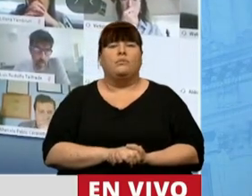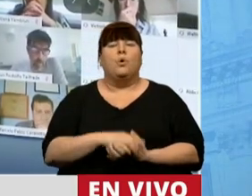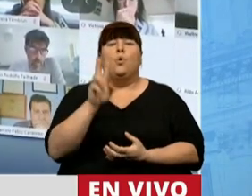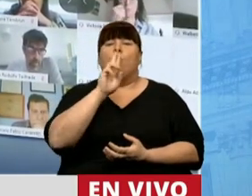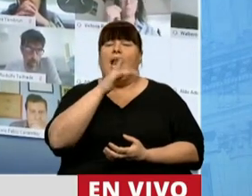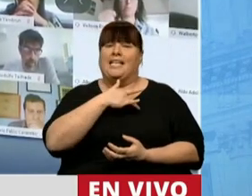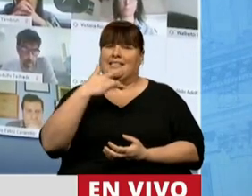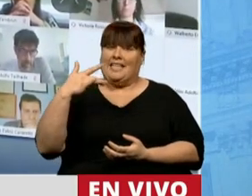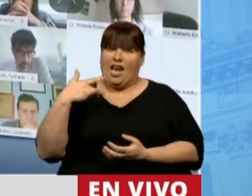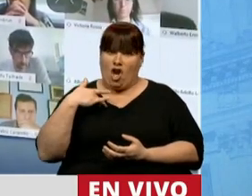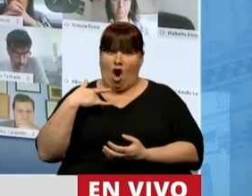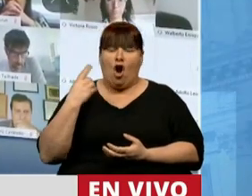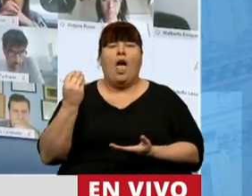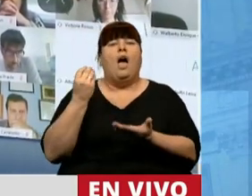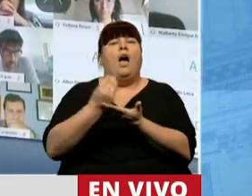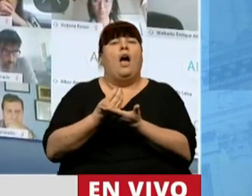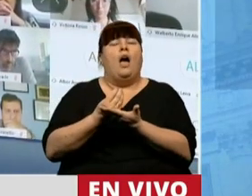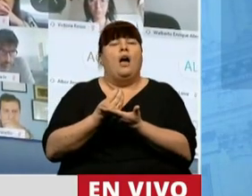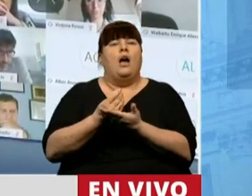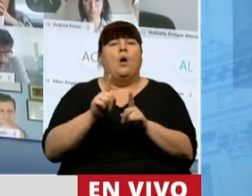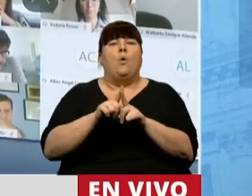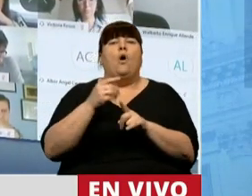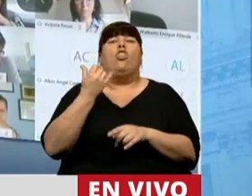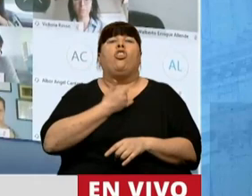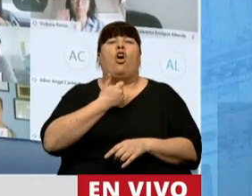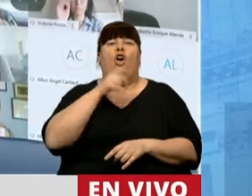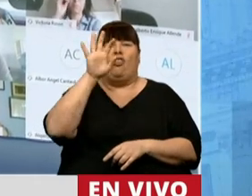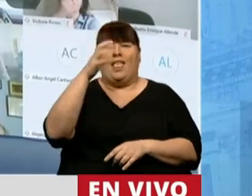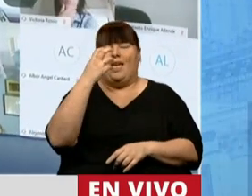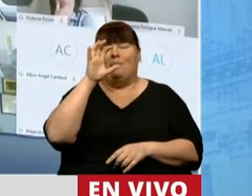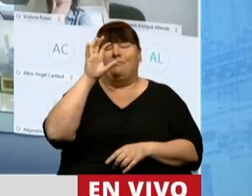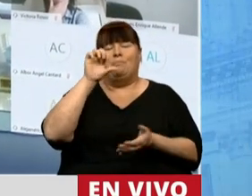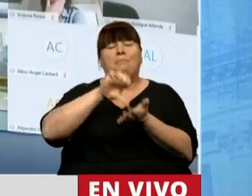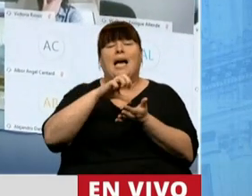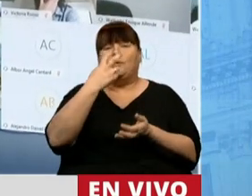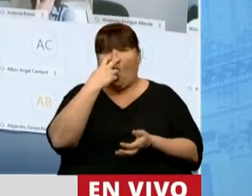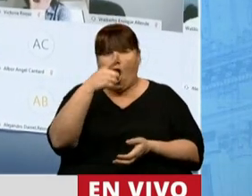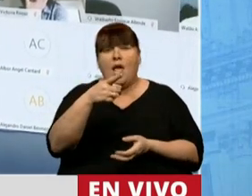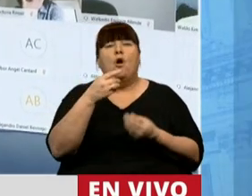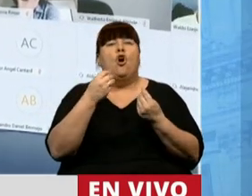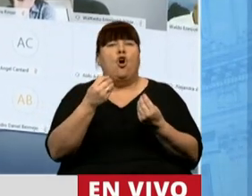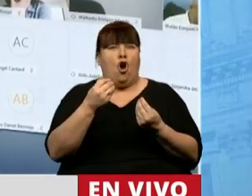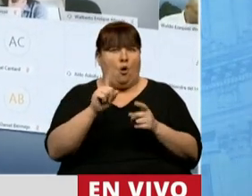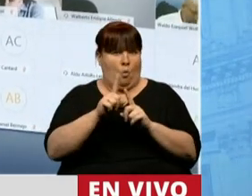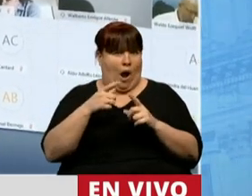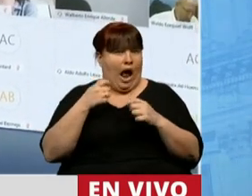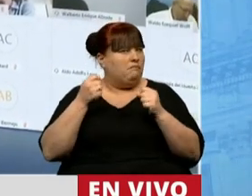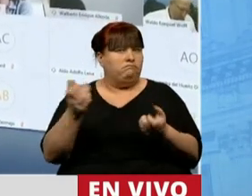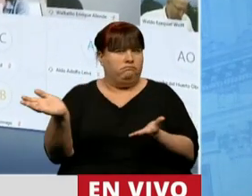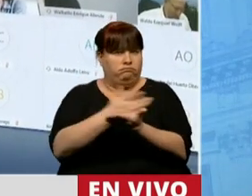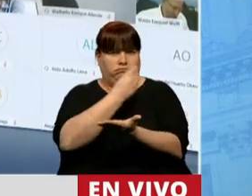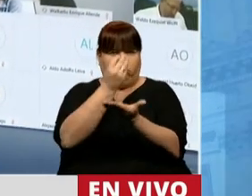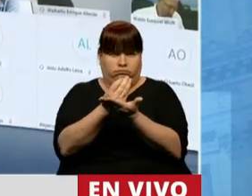una señora que se encaramó al poder en la República de Bolivia a través de un hecho de fuerza,